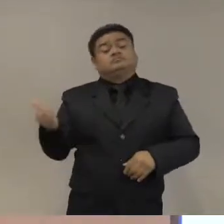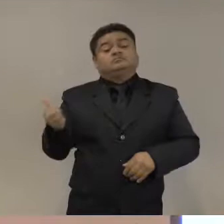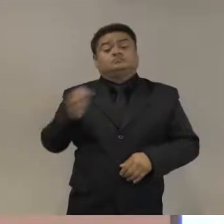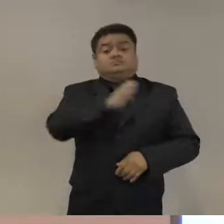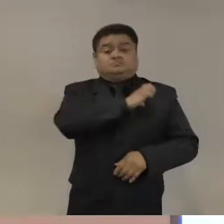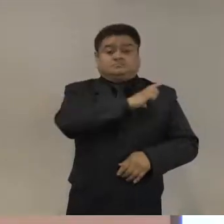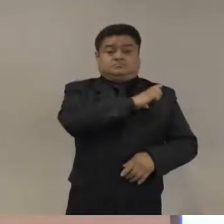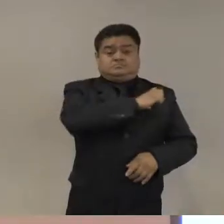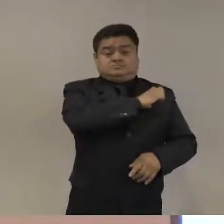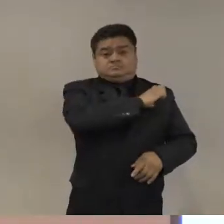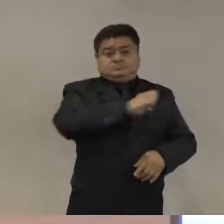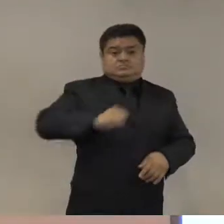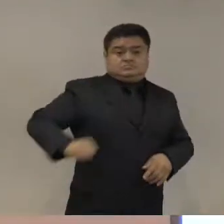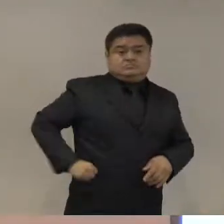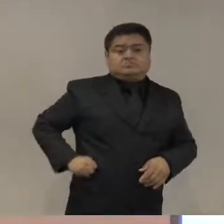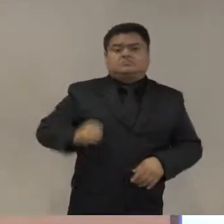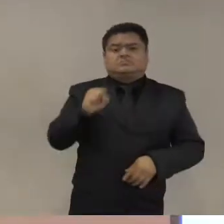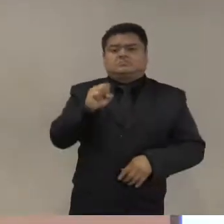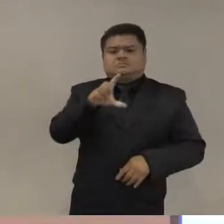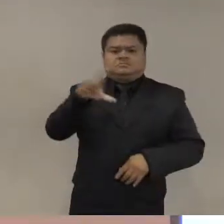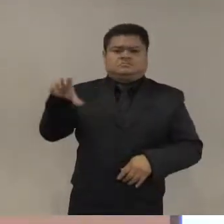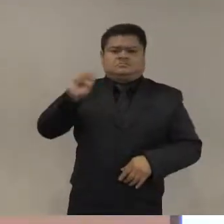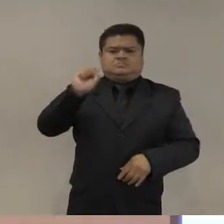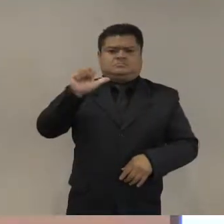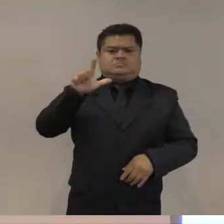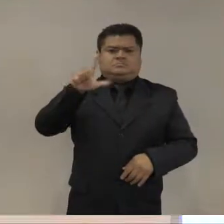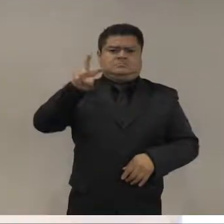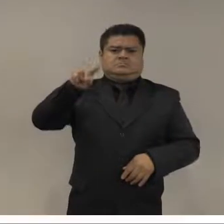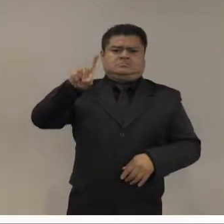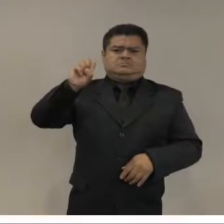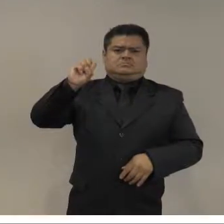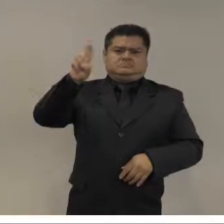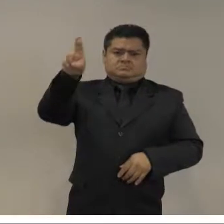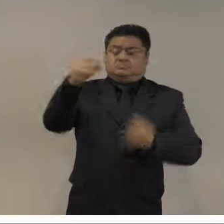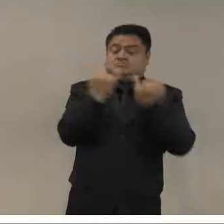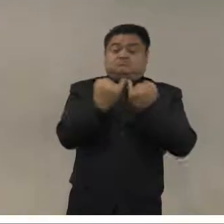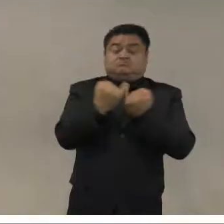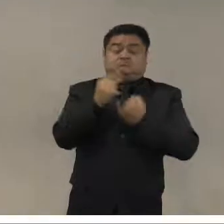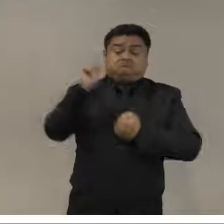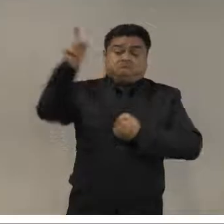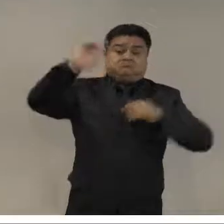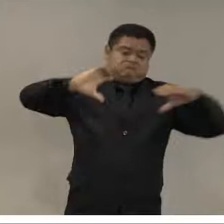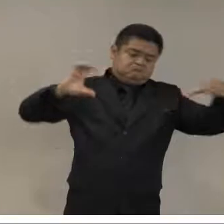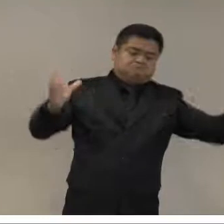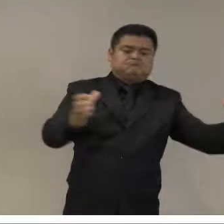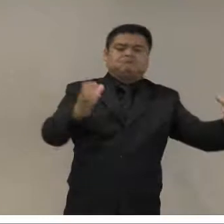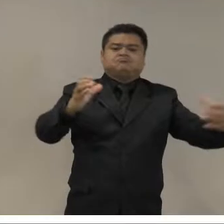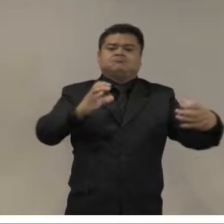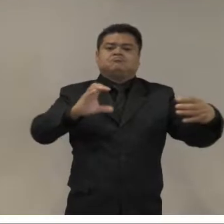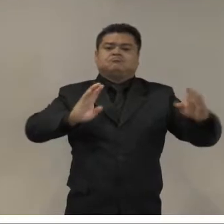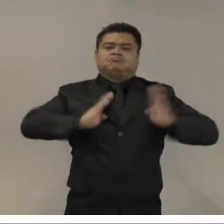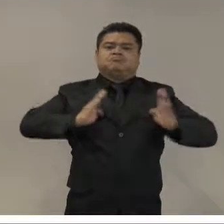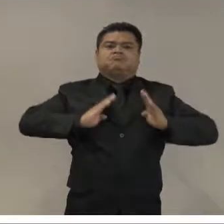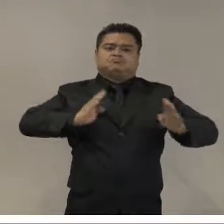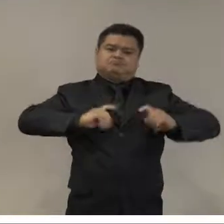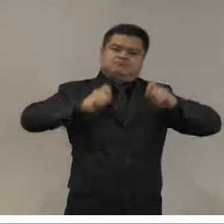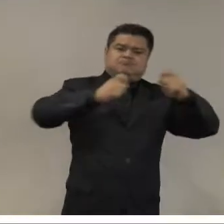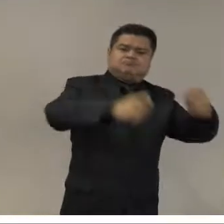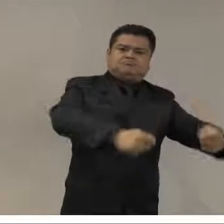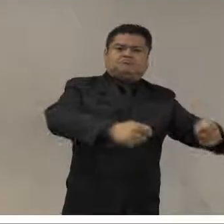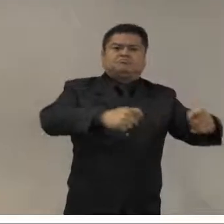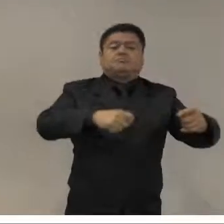los militares están aumentando sus misiones contra las pandillas y hay unidades especiales dedicadas a eso con mucha ayuda del Comando Sur.